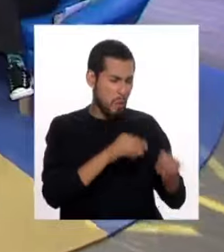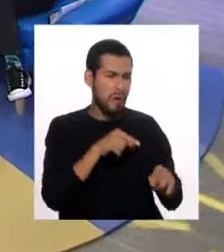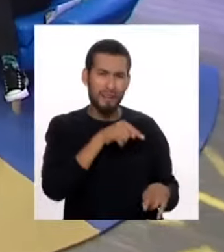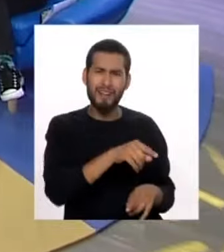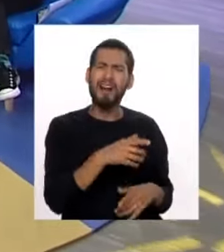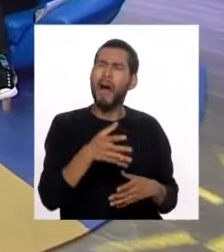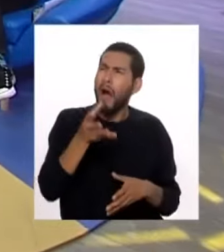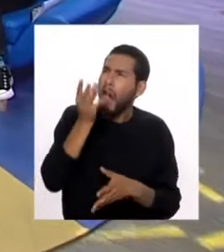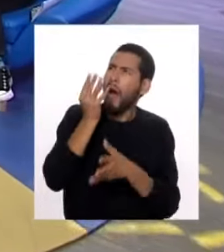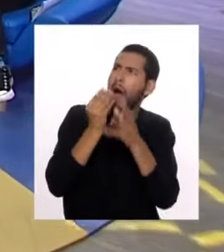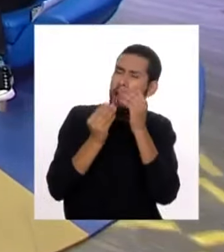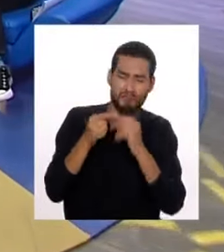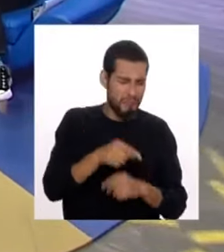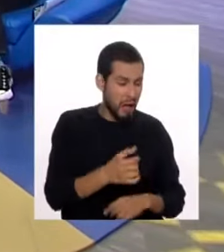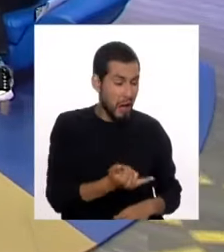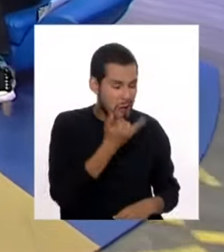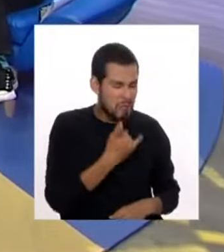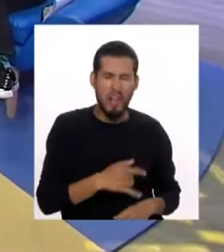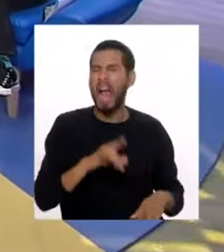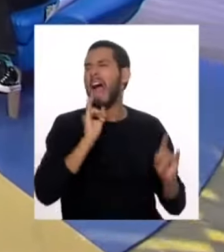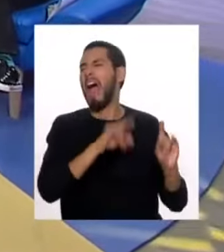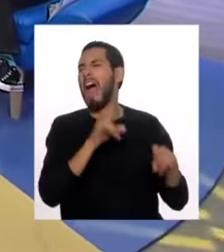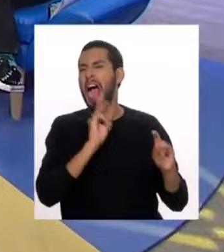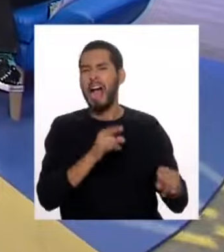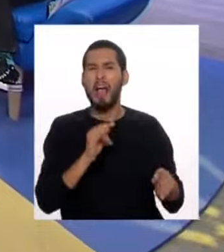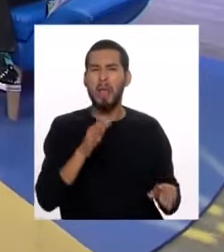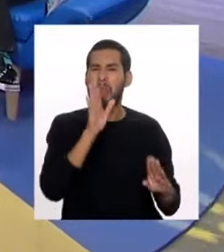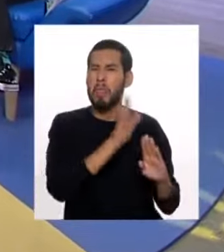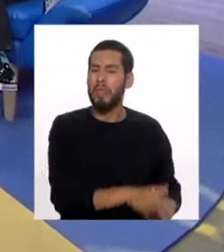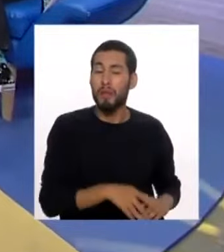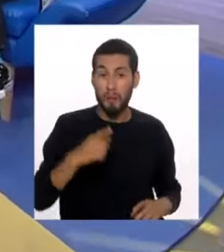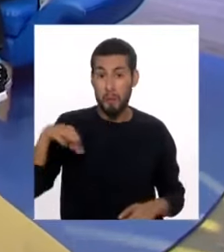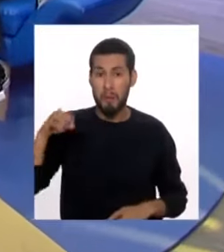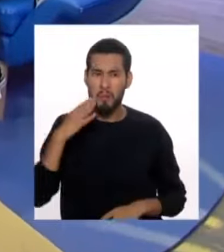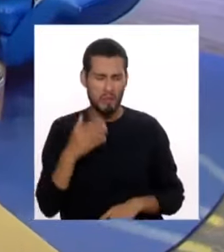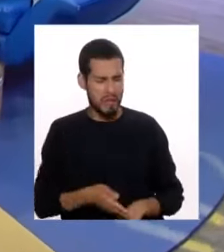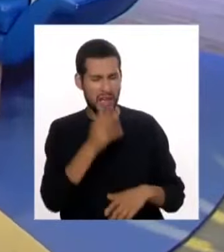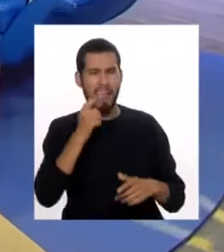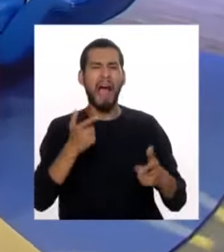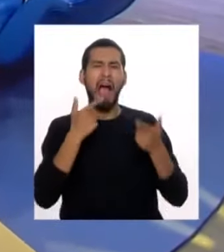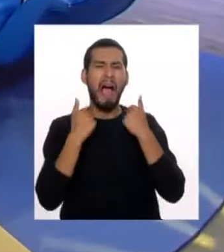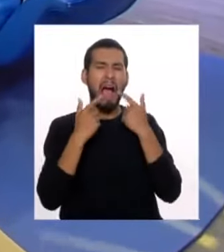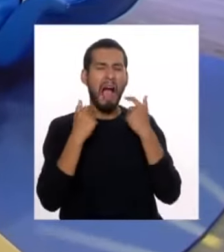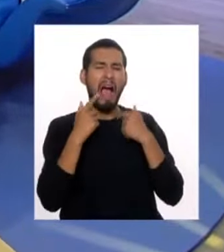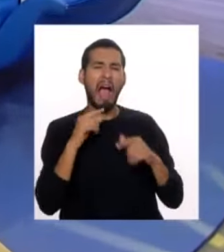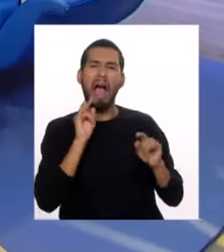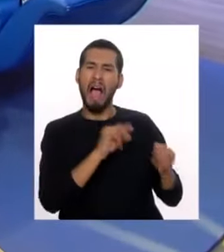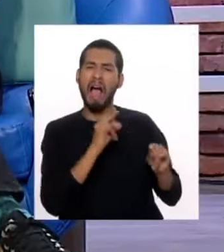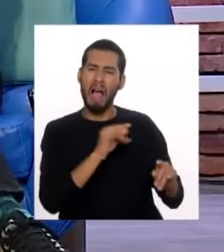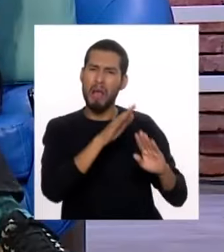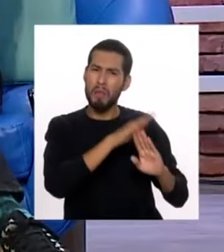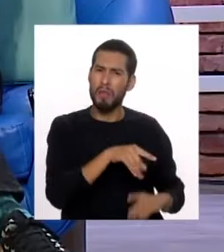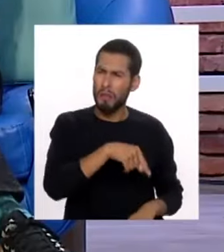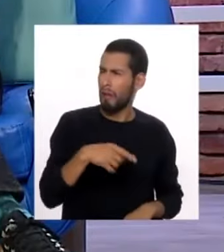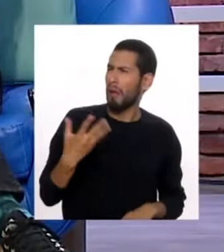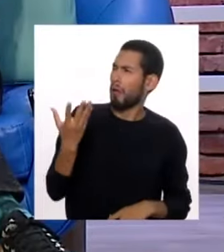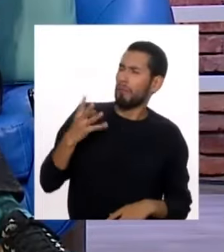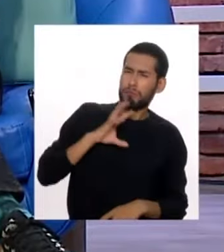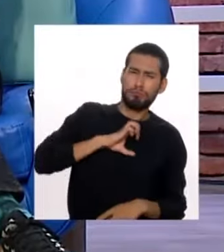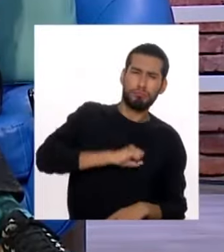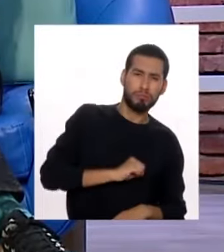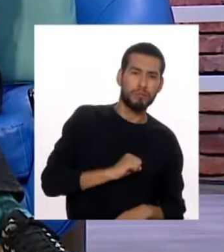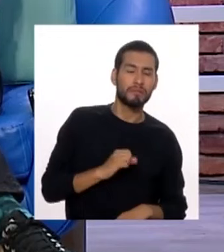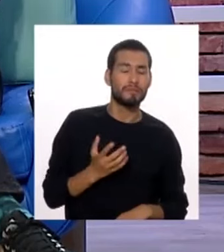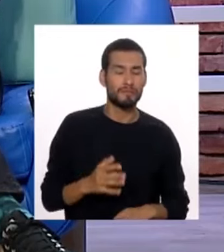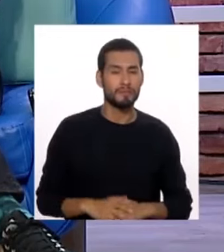¿no? El niño está aprendiendo, se equivoca muchas veces y a veces los padres lo que hacen es reírse de ese error y el chico comienza a sentirse